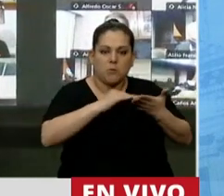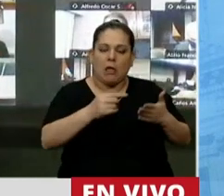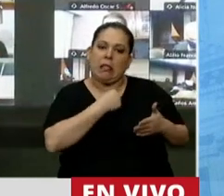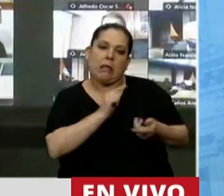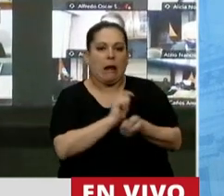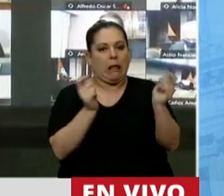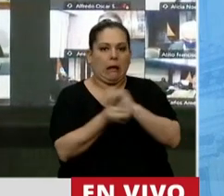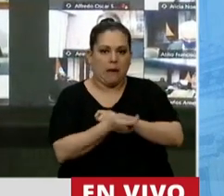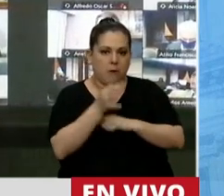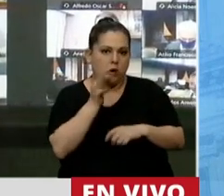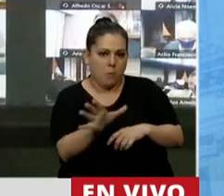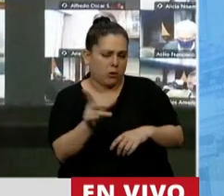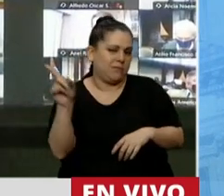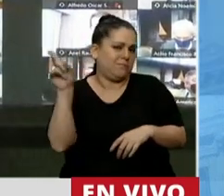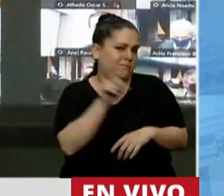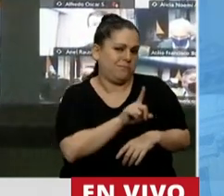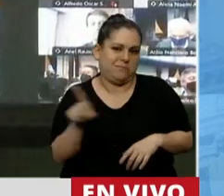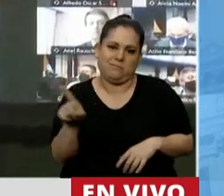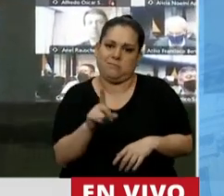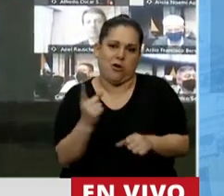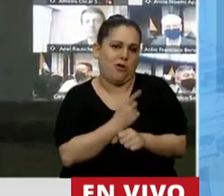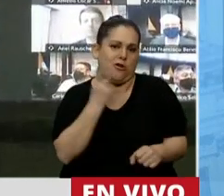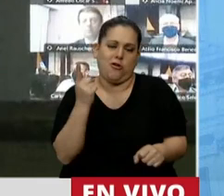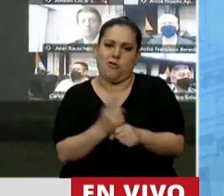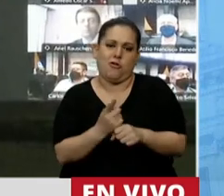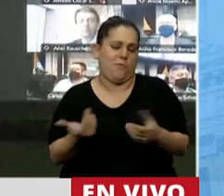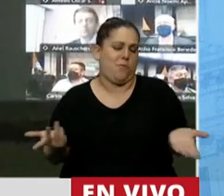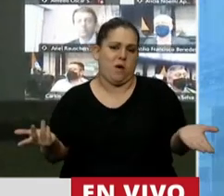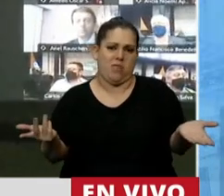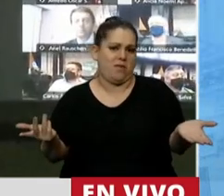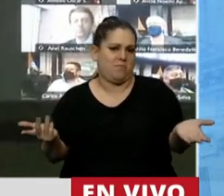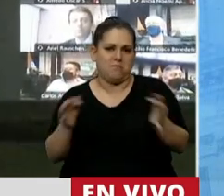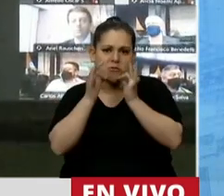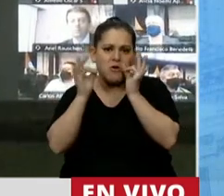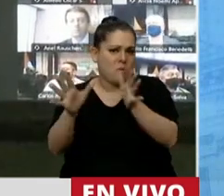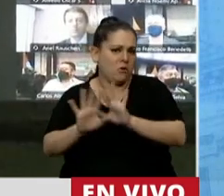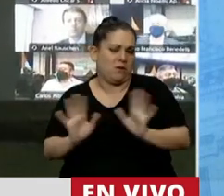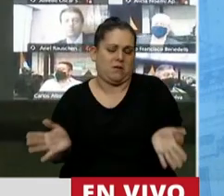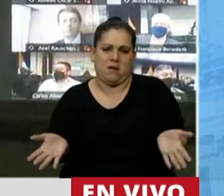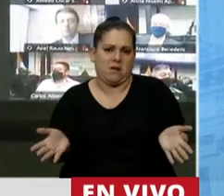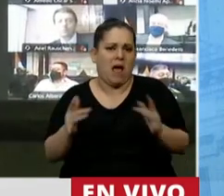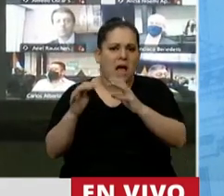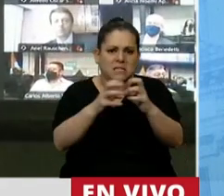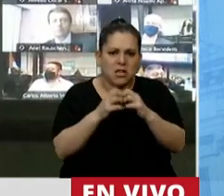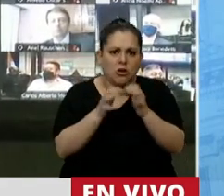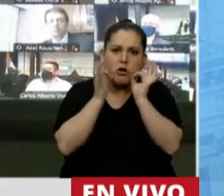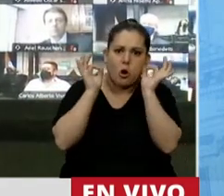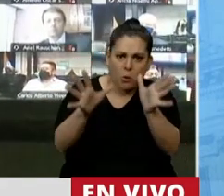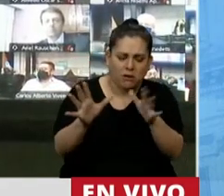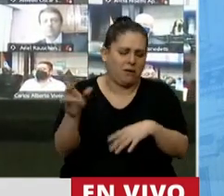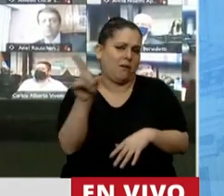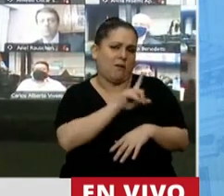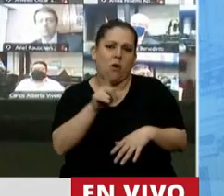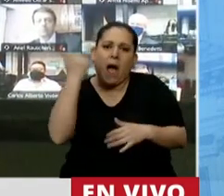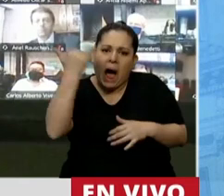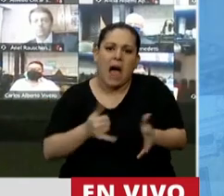Lo que no tienen derecho es a cobrarse los penales y a patearlos, a sesionar de la manera que se les ocurre. Hay